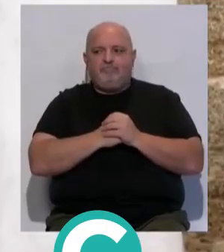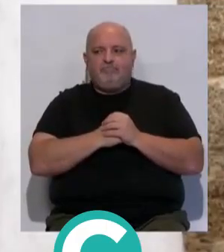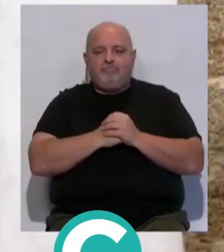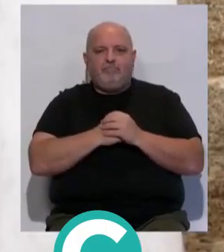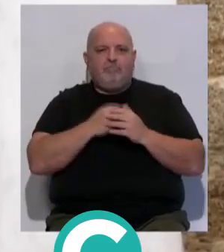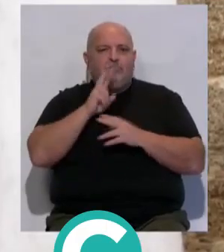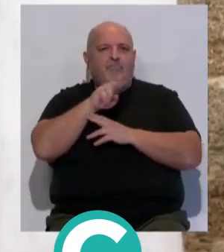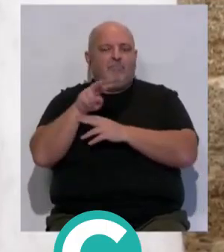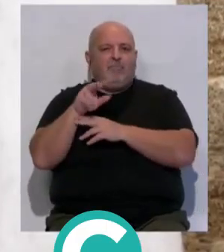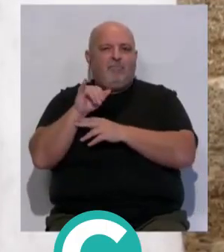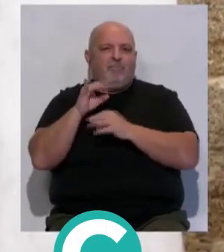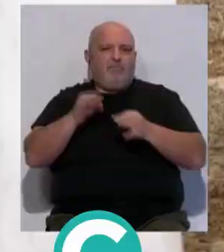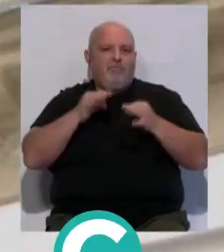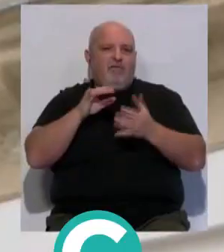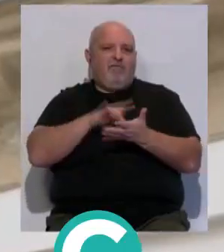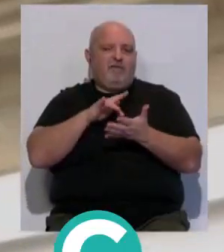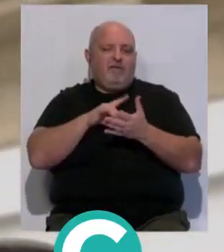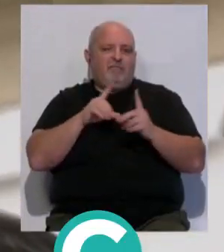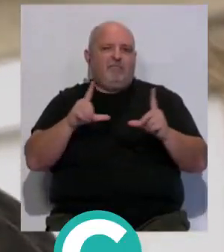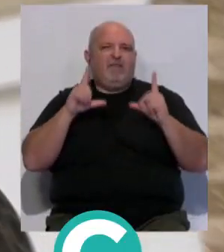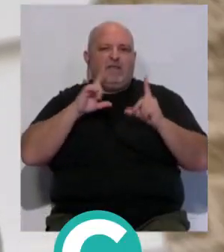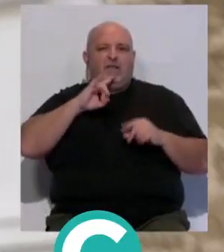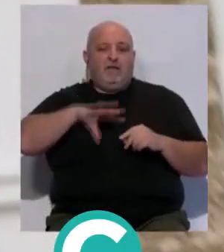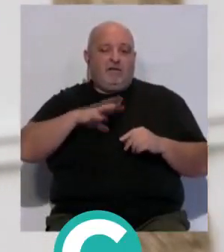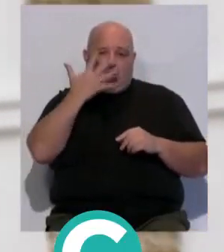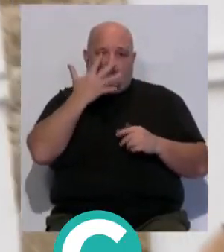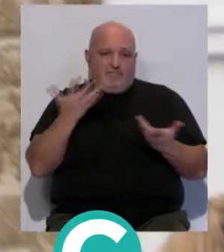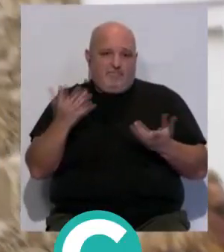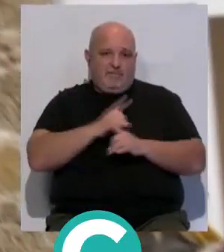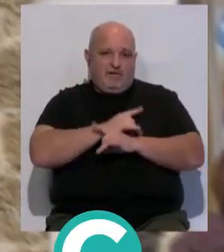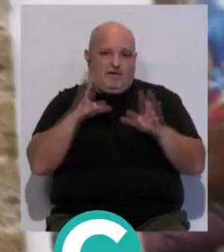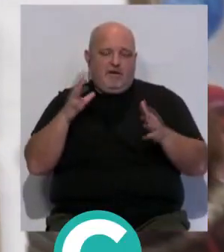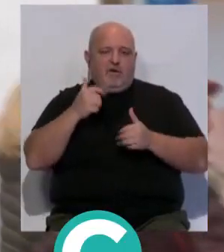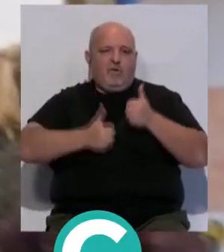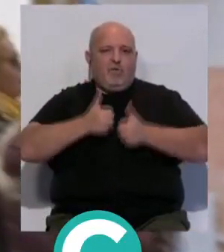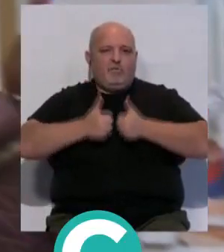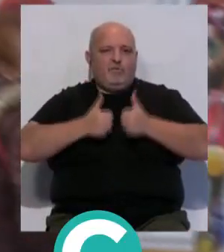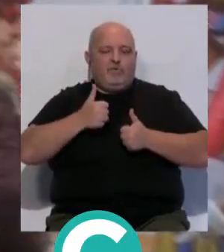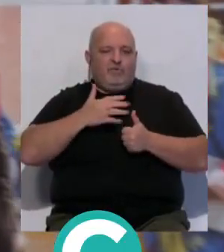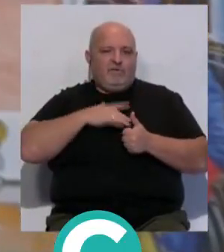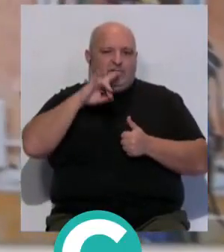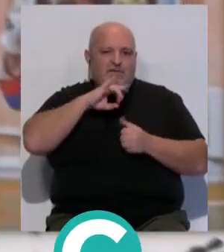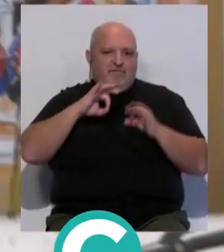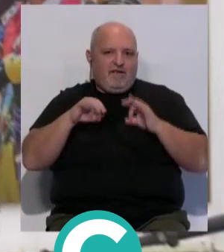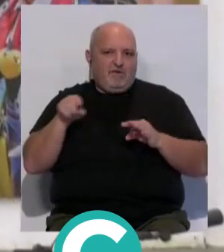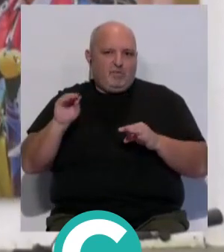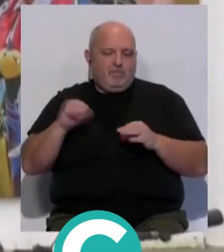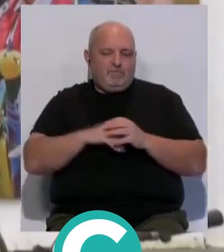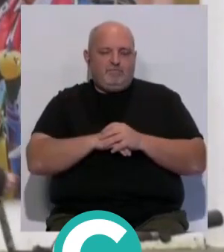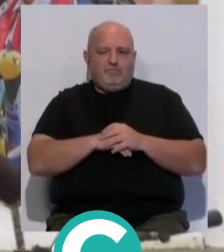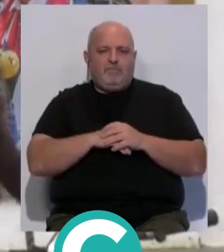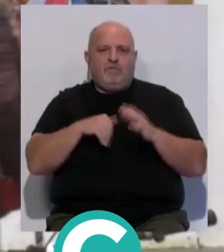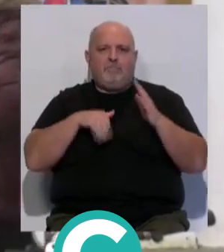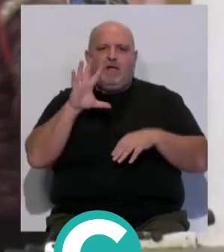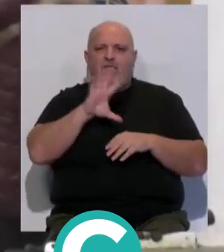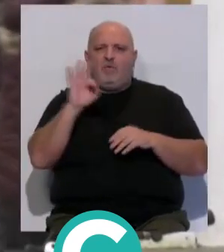Una muestra que, como manda la fecha, protagoniza el carnaval y, en concreto, el concurso de agrupaciones del Gran Teatro Falla. Más